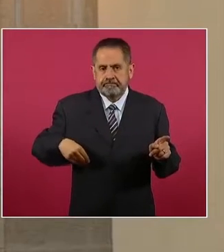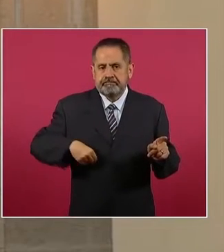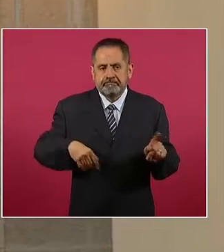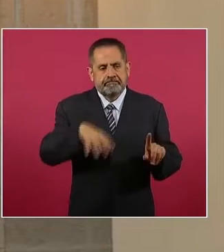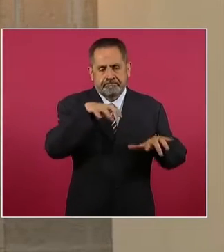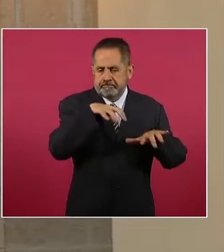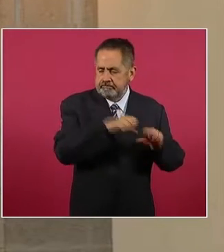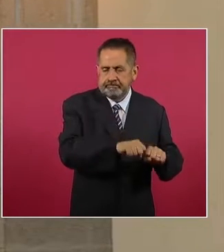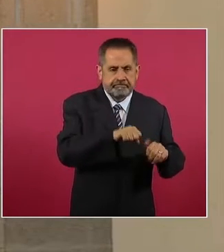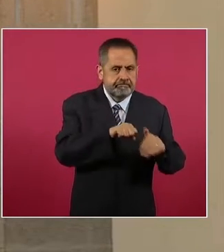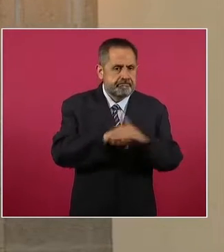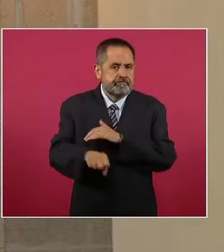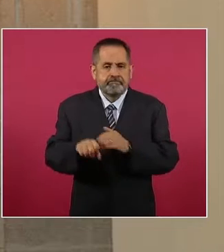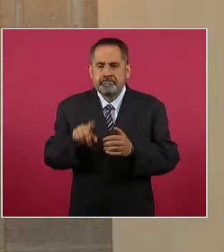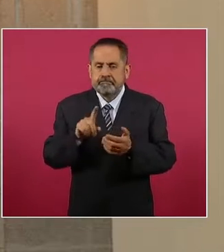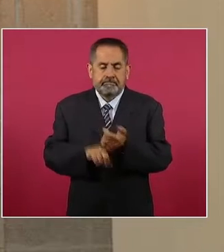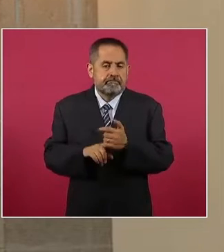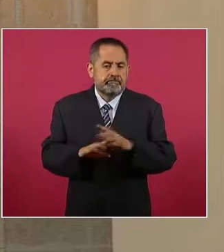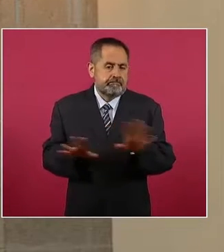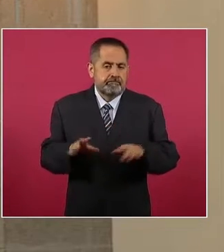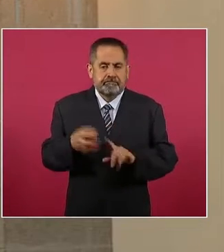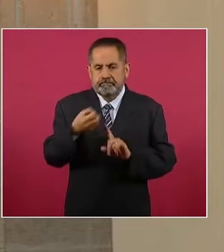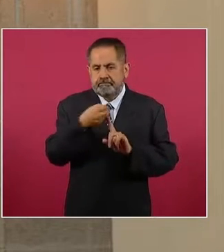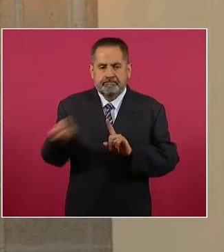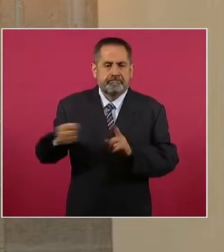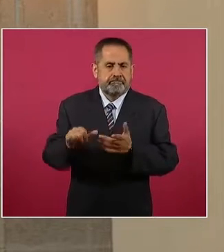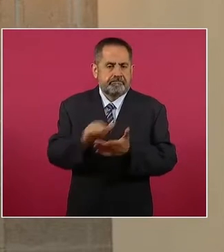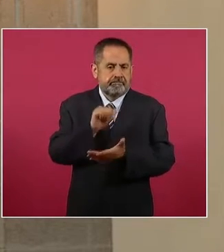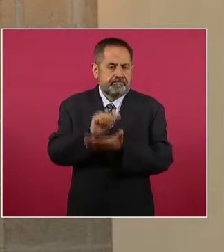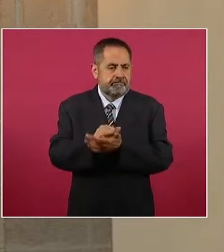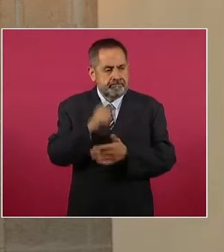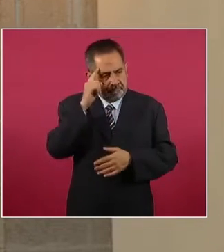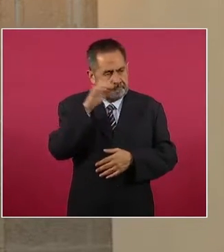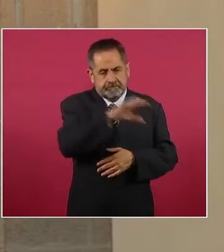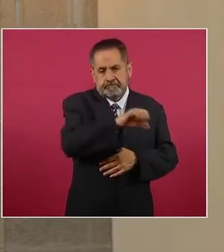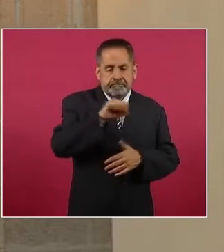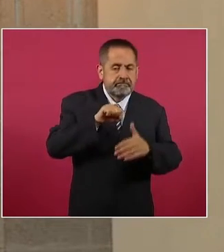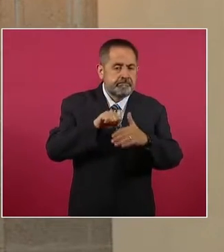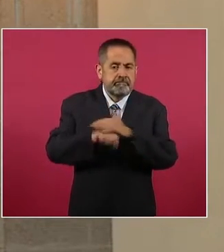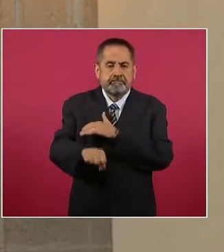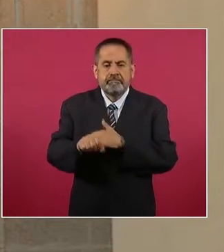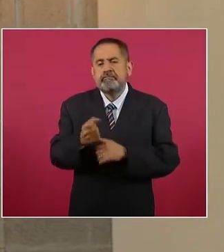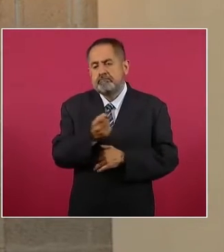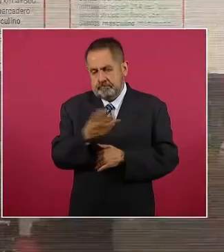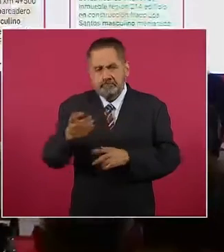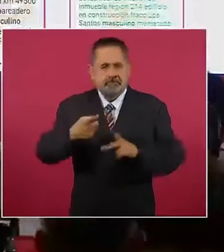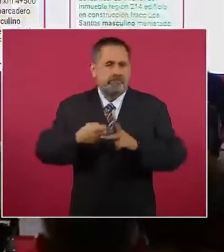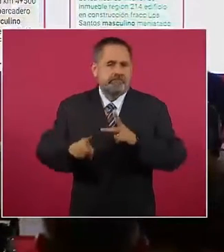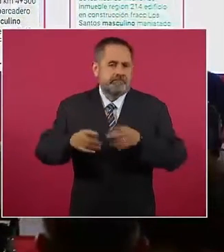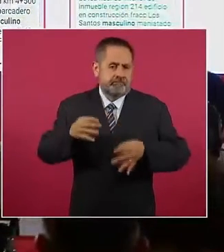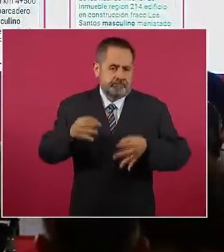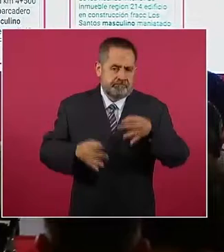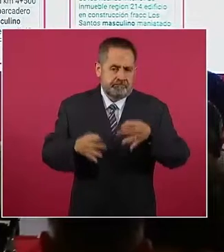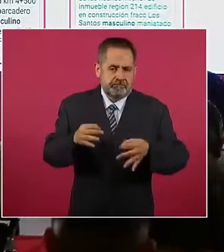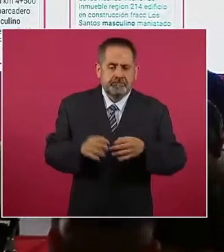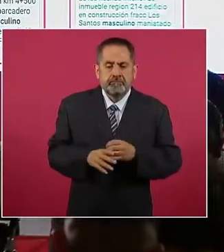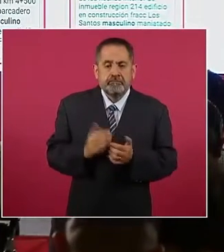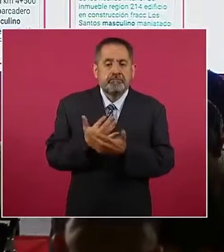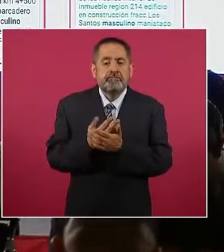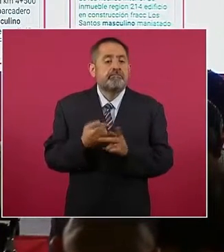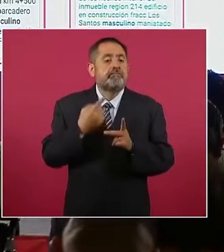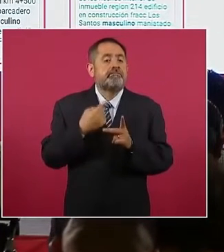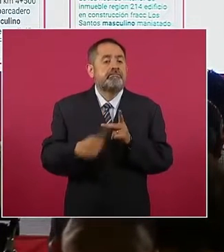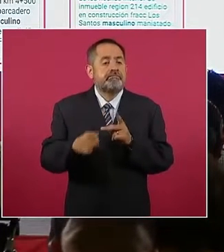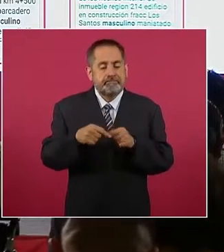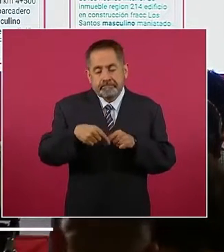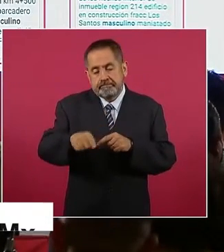Todos se les ejecutaron órdenes de aprehensión. En algunos casos ya están vinculados a proceso y otros más está pendiente su